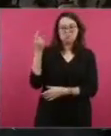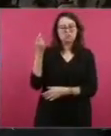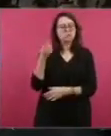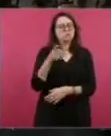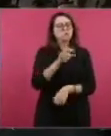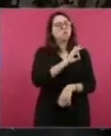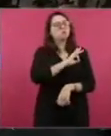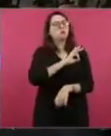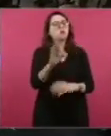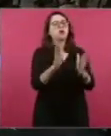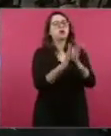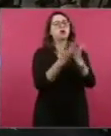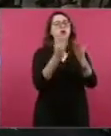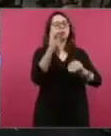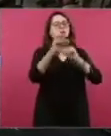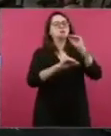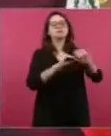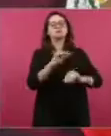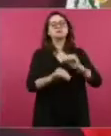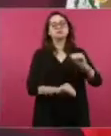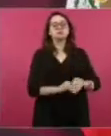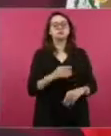Judicial, la Suprema Corte.